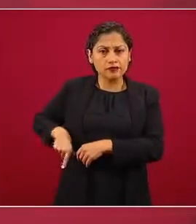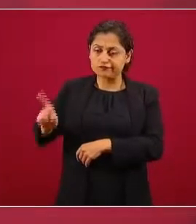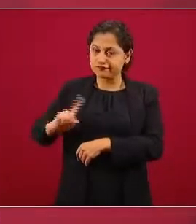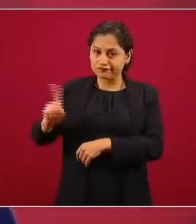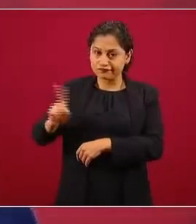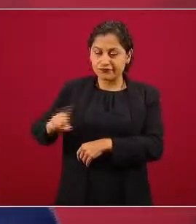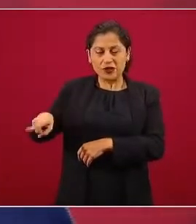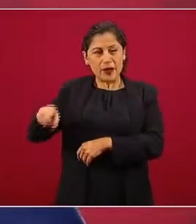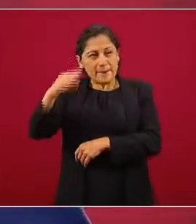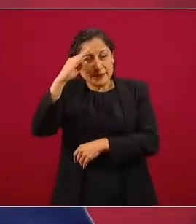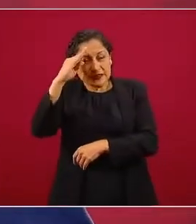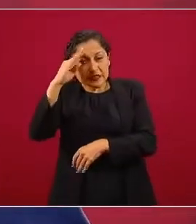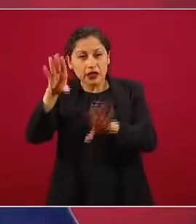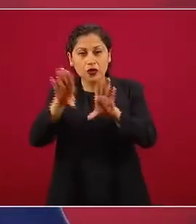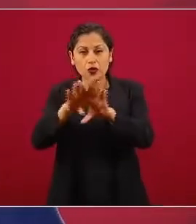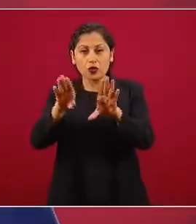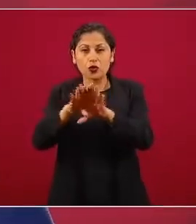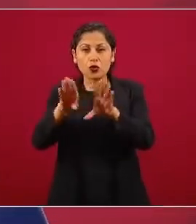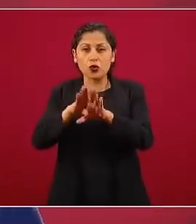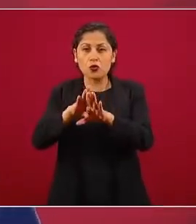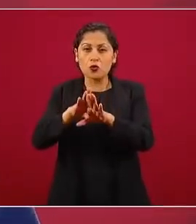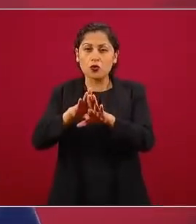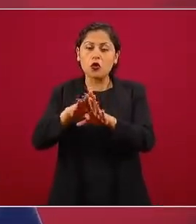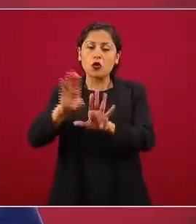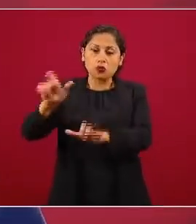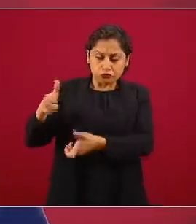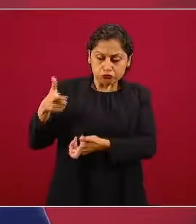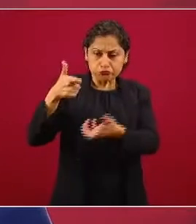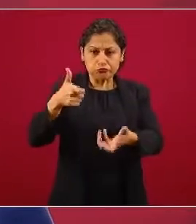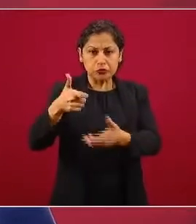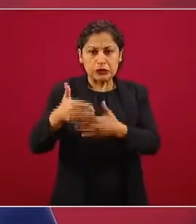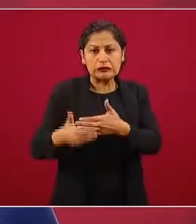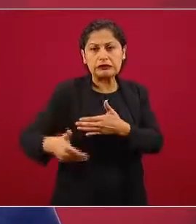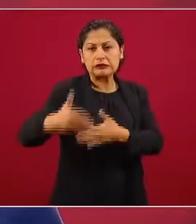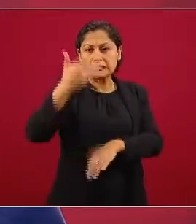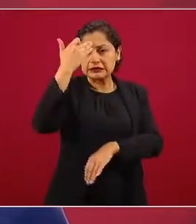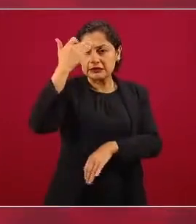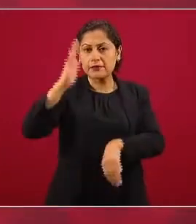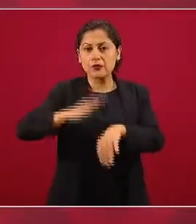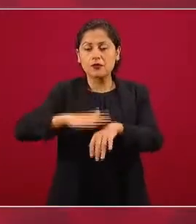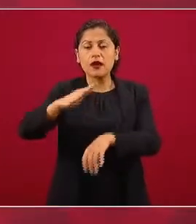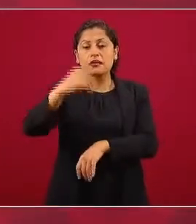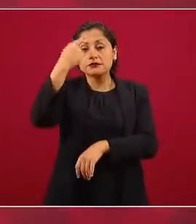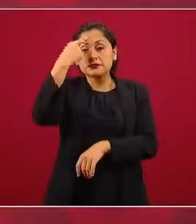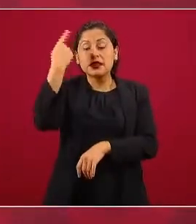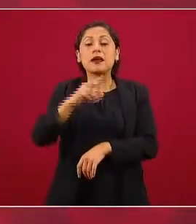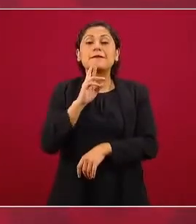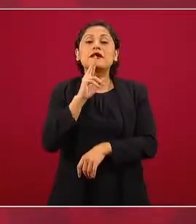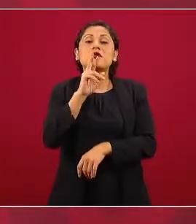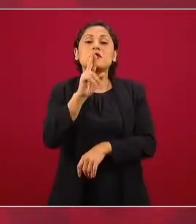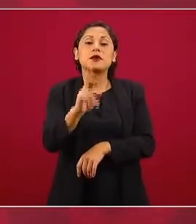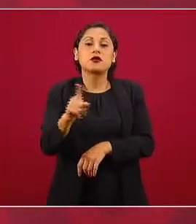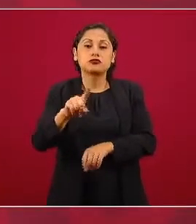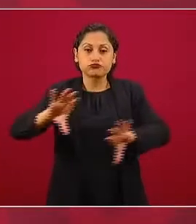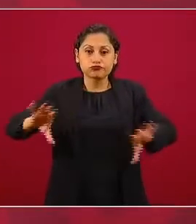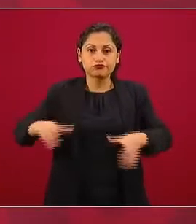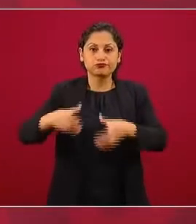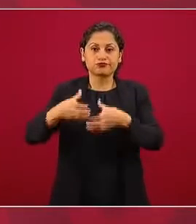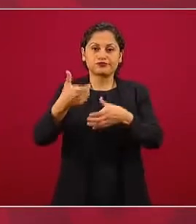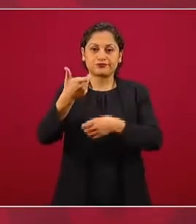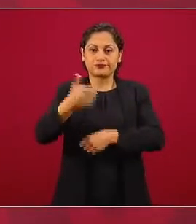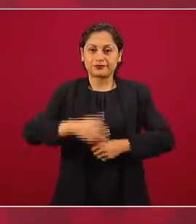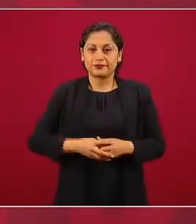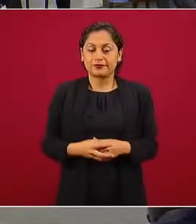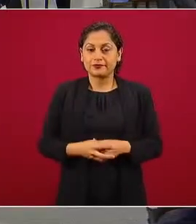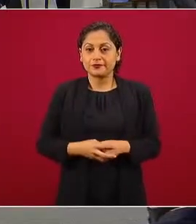que busquen inversiones de largo plazo, que generen crecimiento económico. Y por